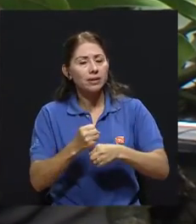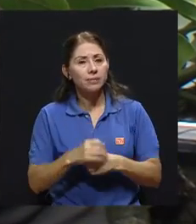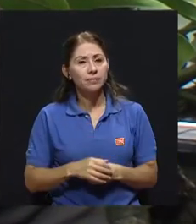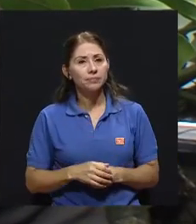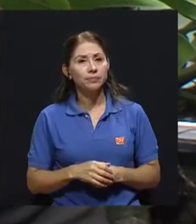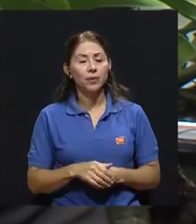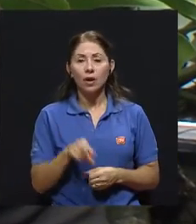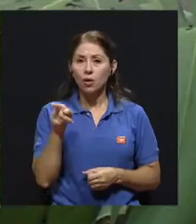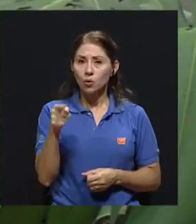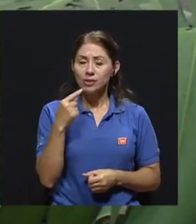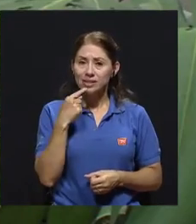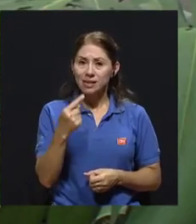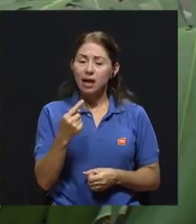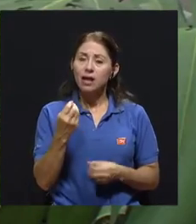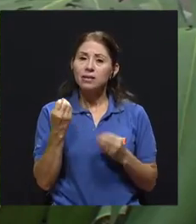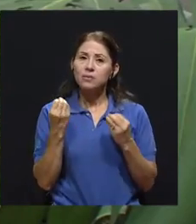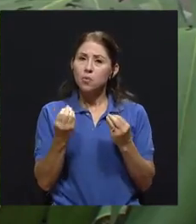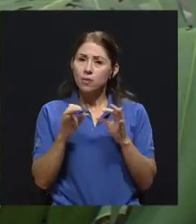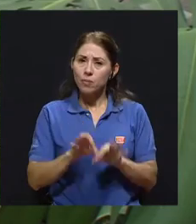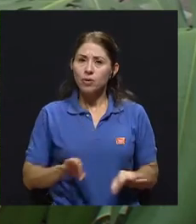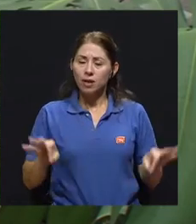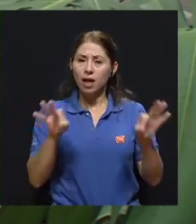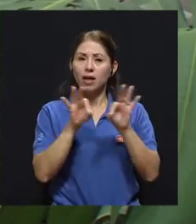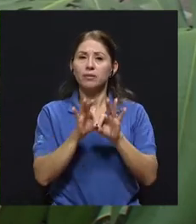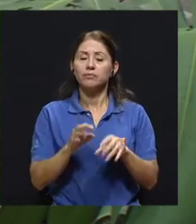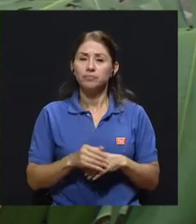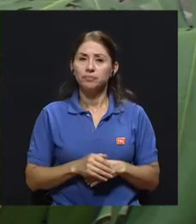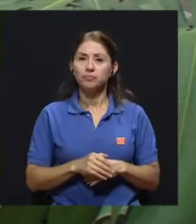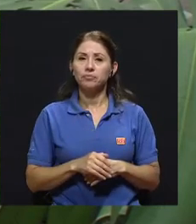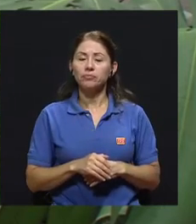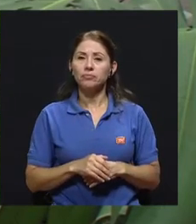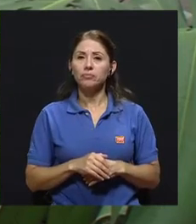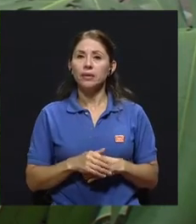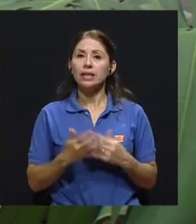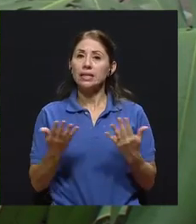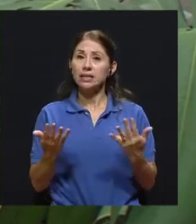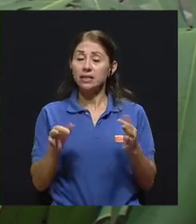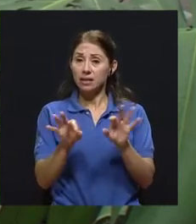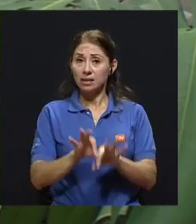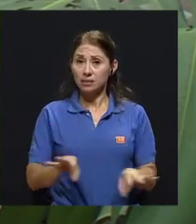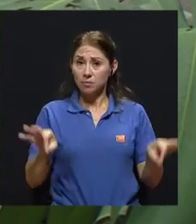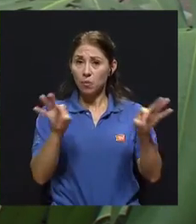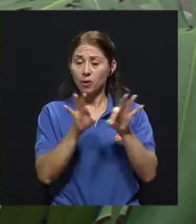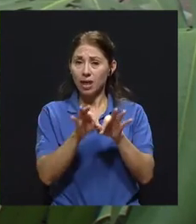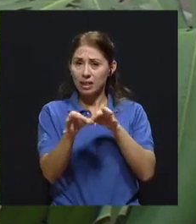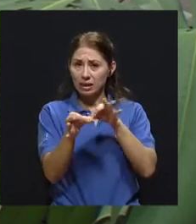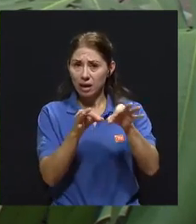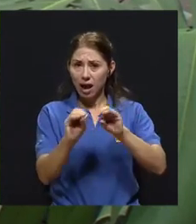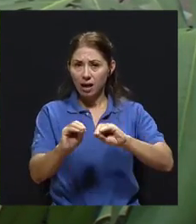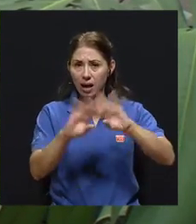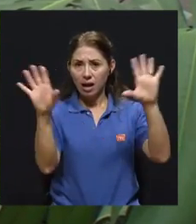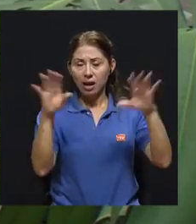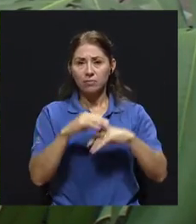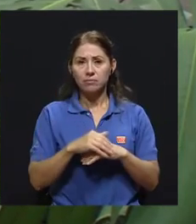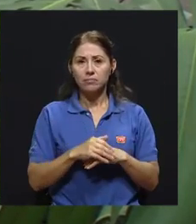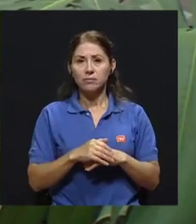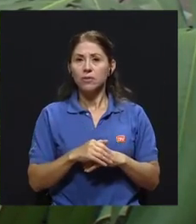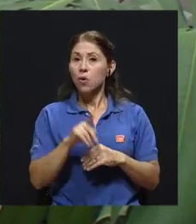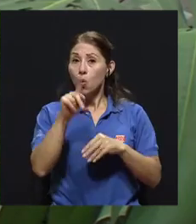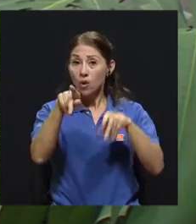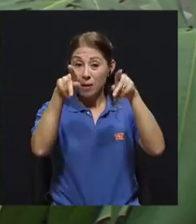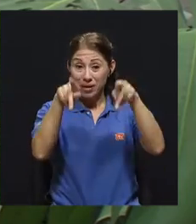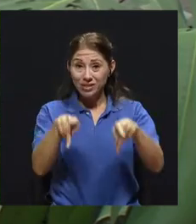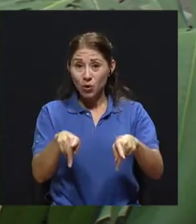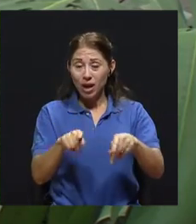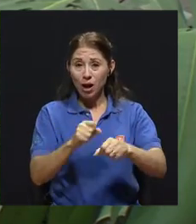comenzar? Bueno, lo que usted señala es muy importante, Saúl, y valga la pena aclarar de que no necesariamente